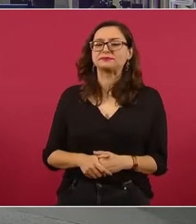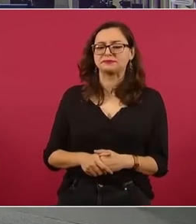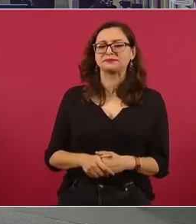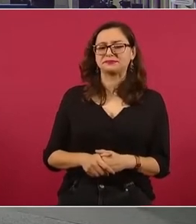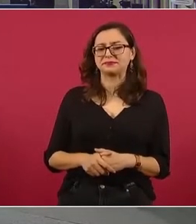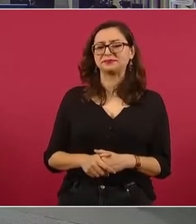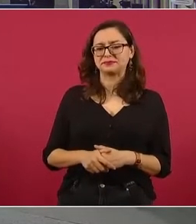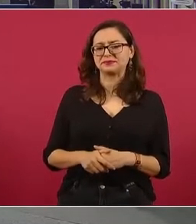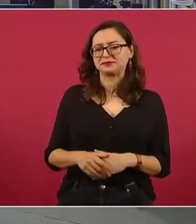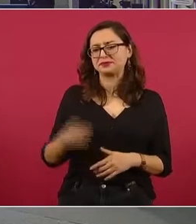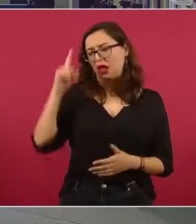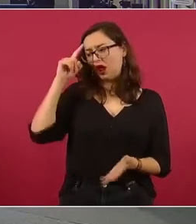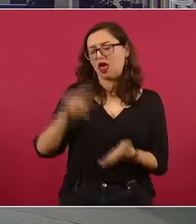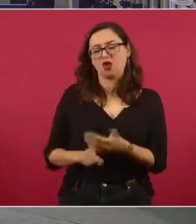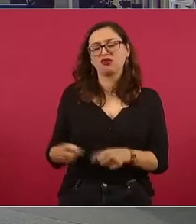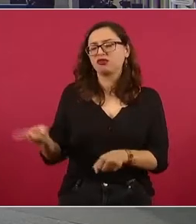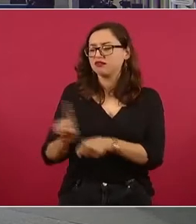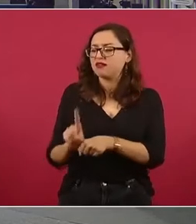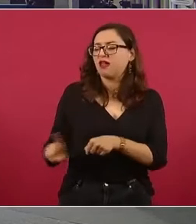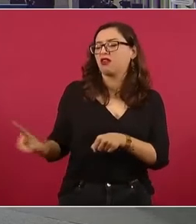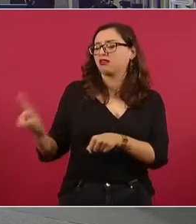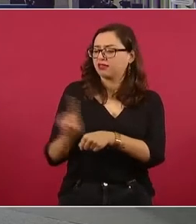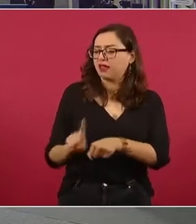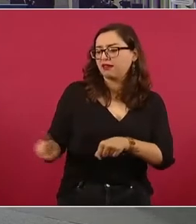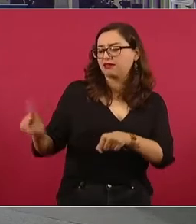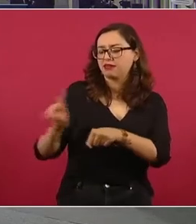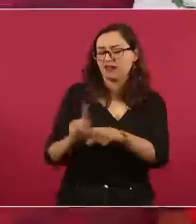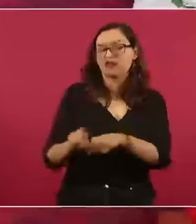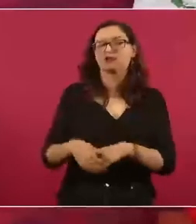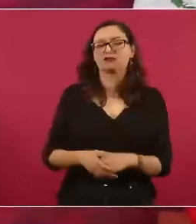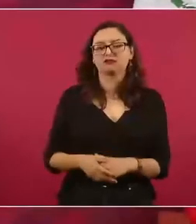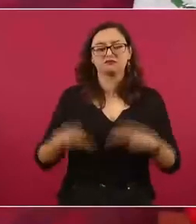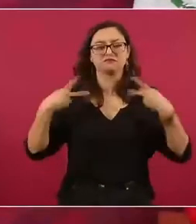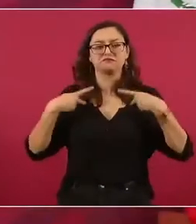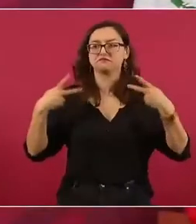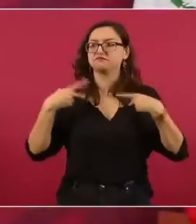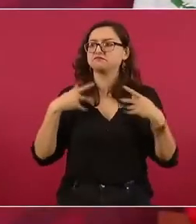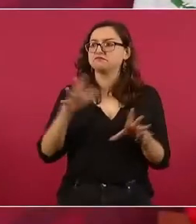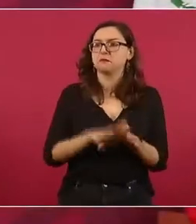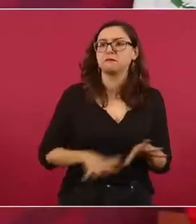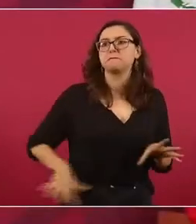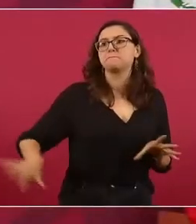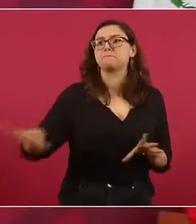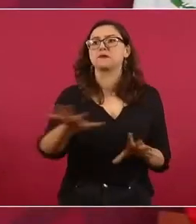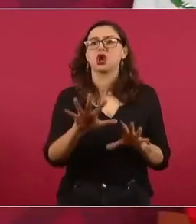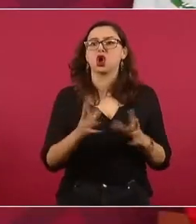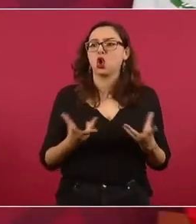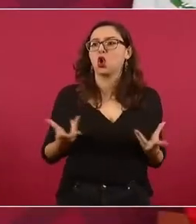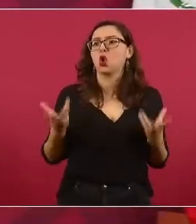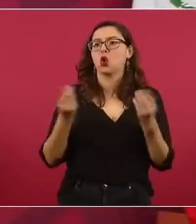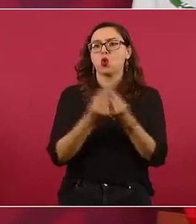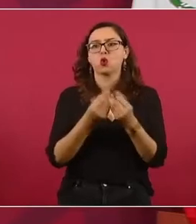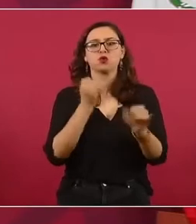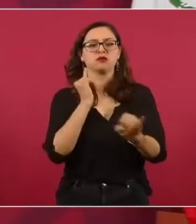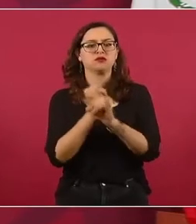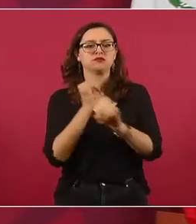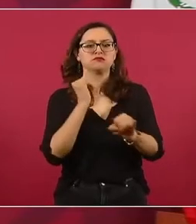Y lo hacemos entre todos, y lo hace la gente, en las redes sociales.